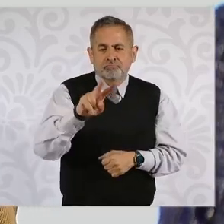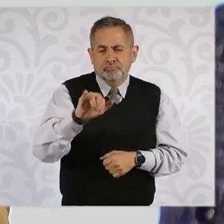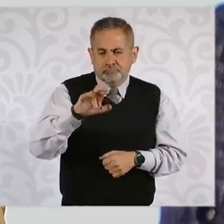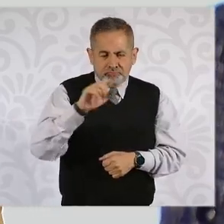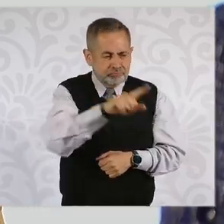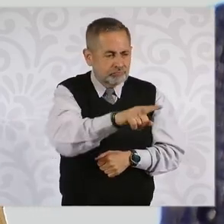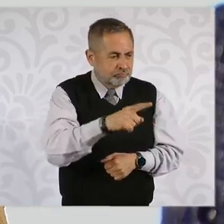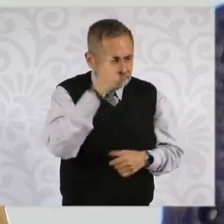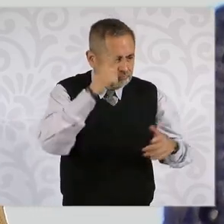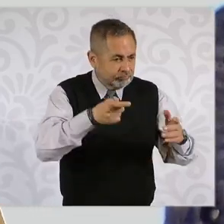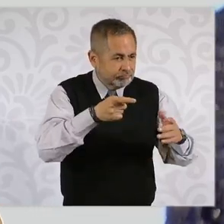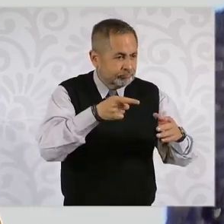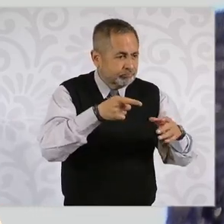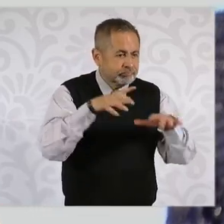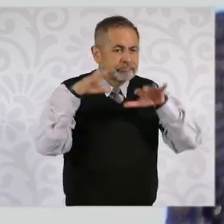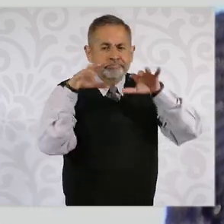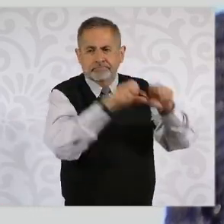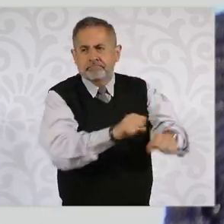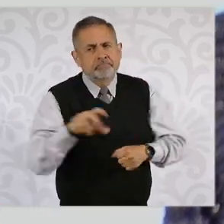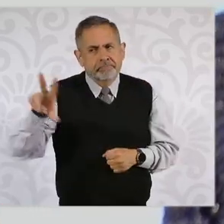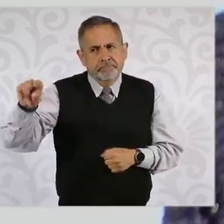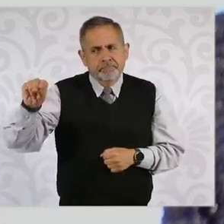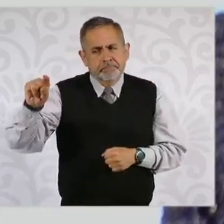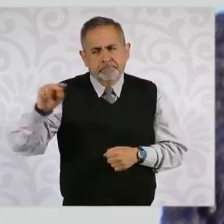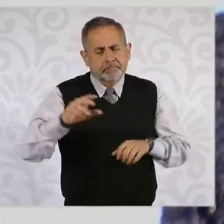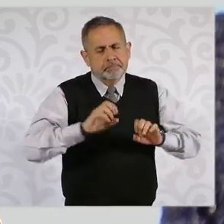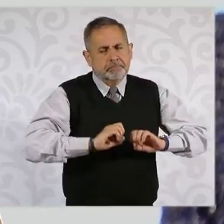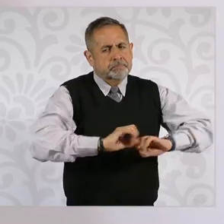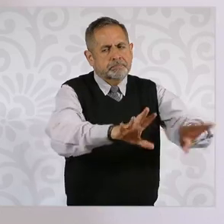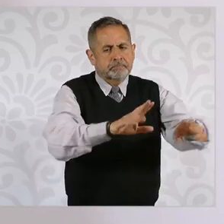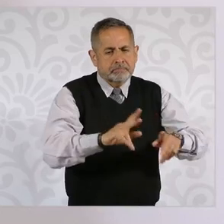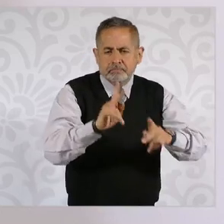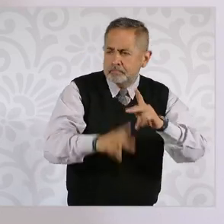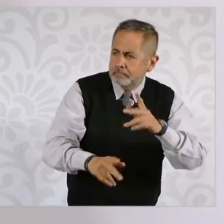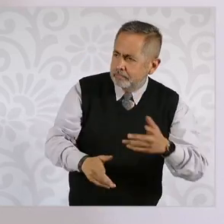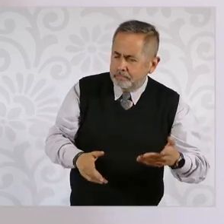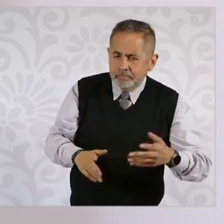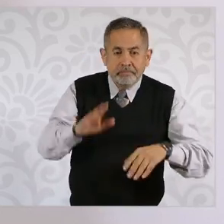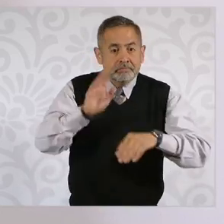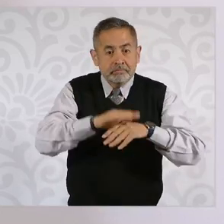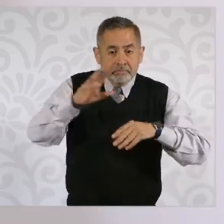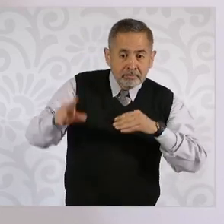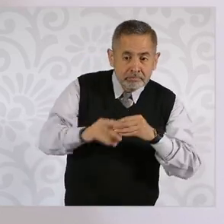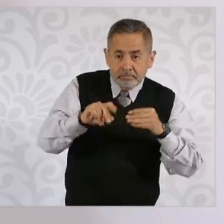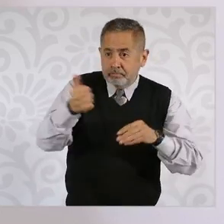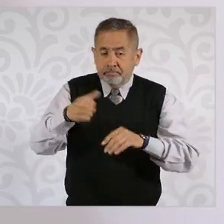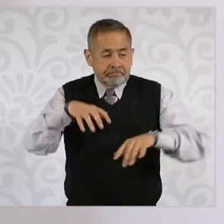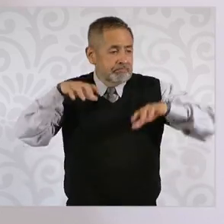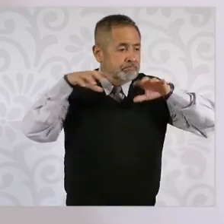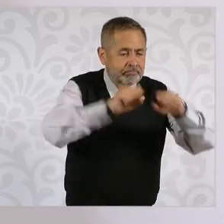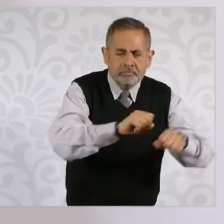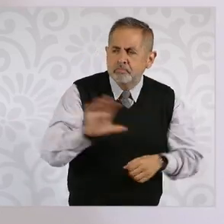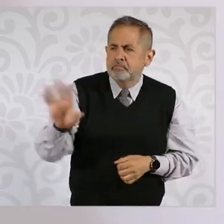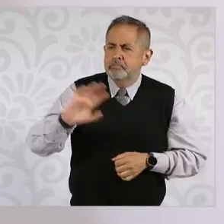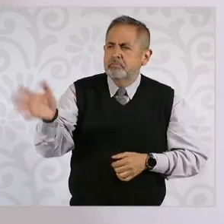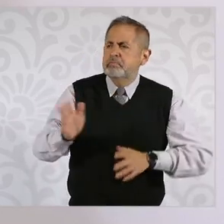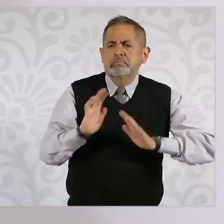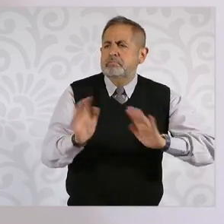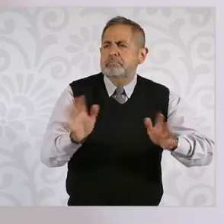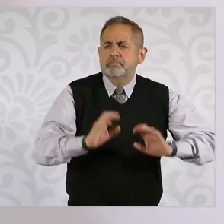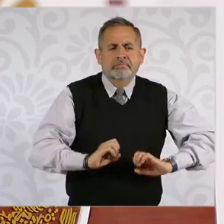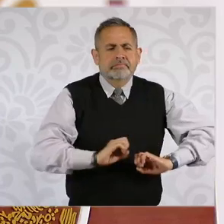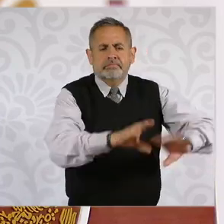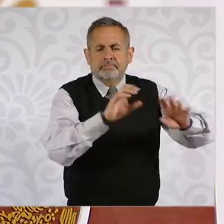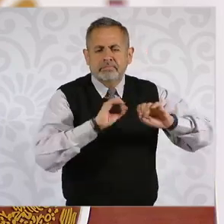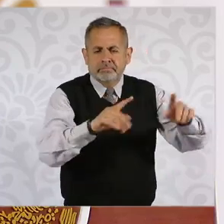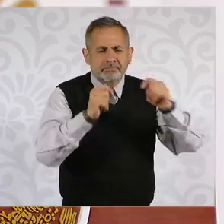evitar que sea detenido por alguna otra orden de aprehensión en su contra, sin importar